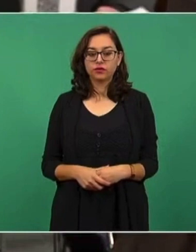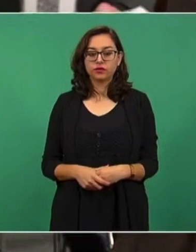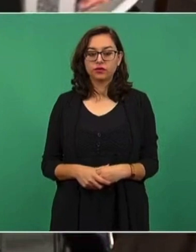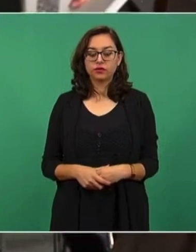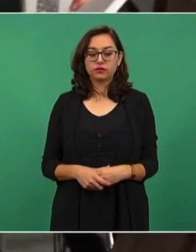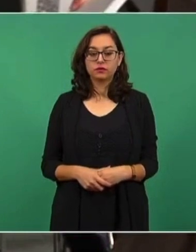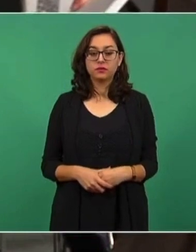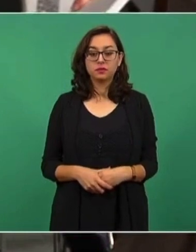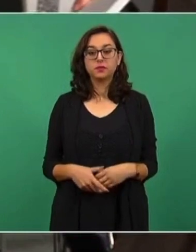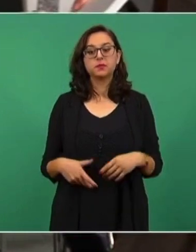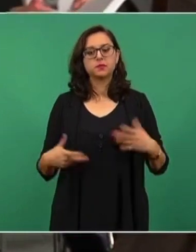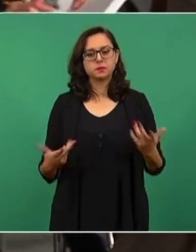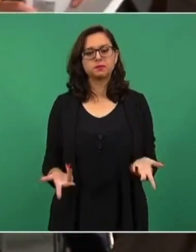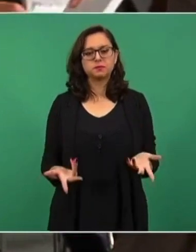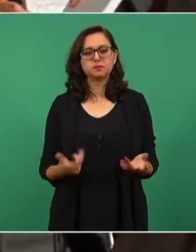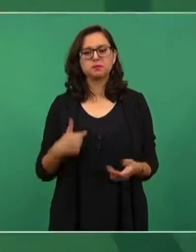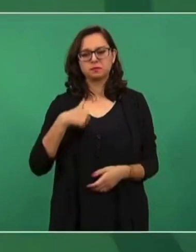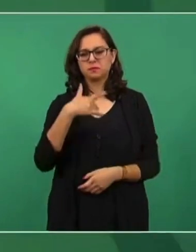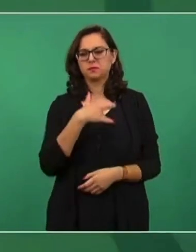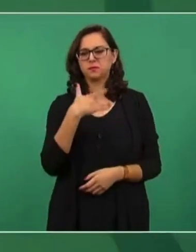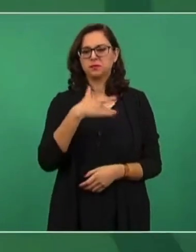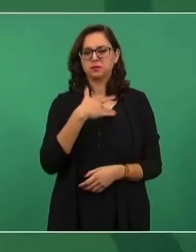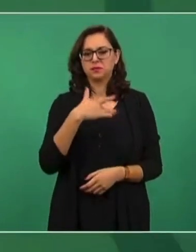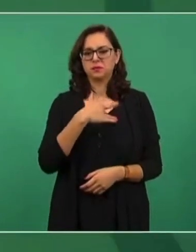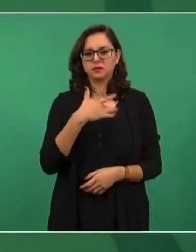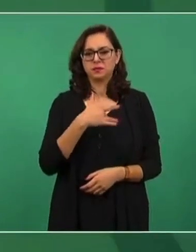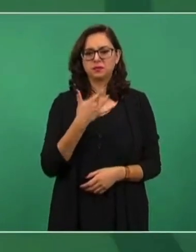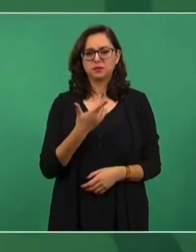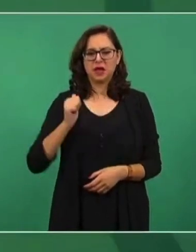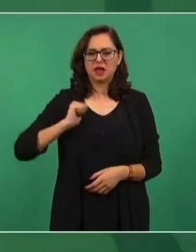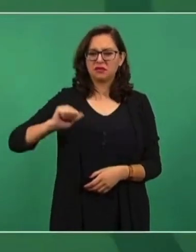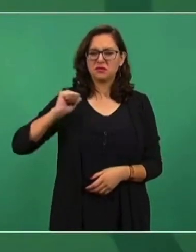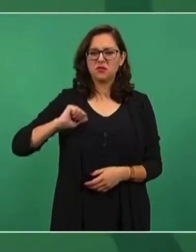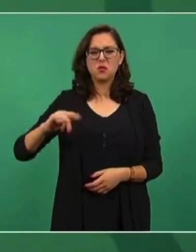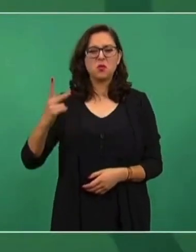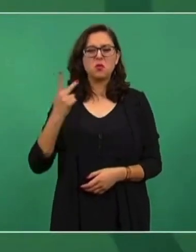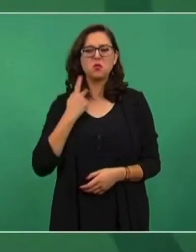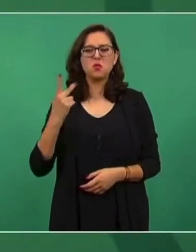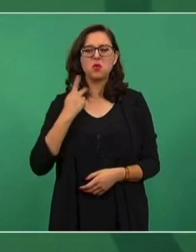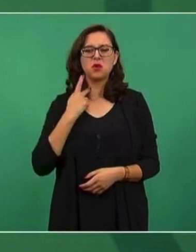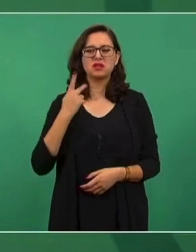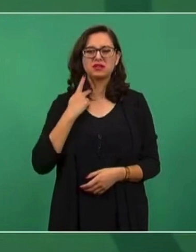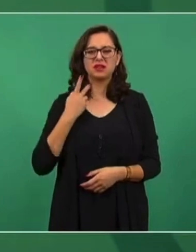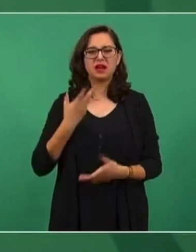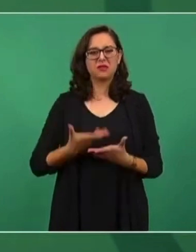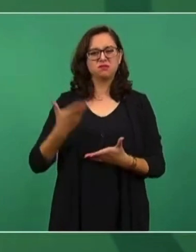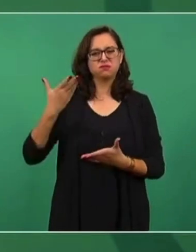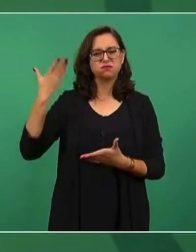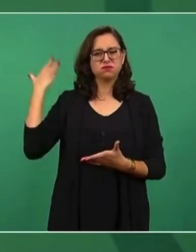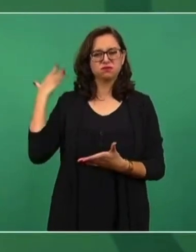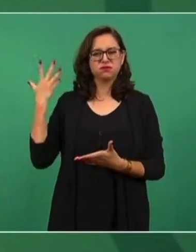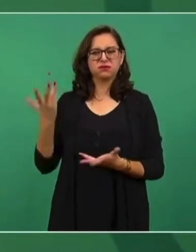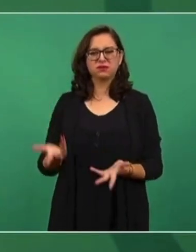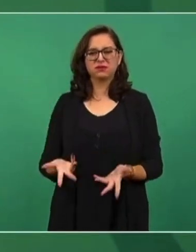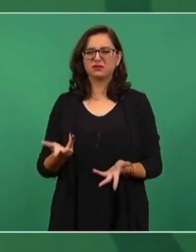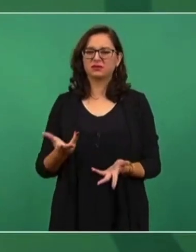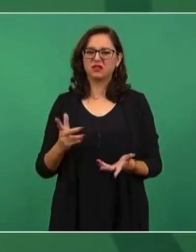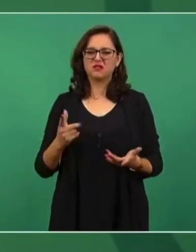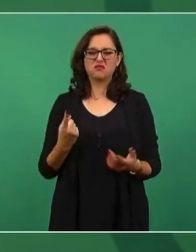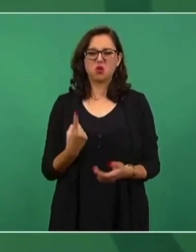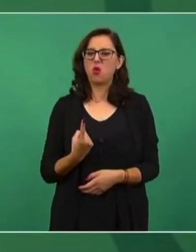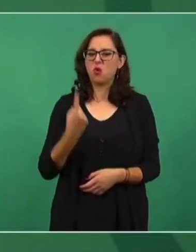ya se debe de hacer a un lado esa política de dos siglos, de